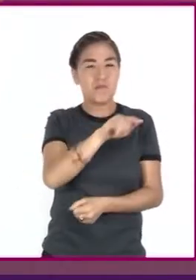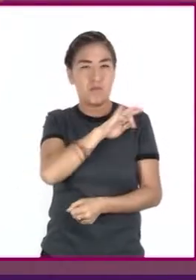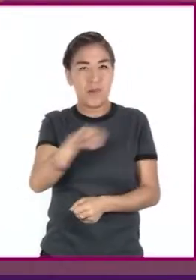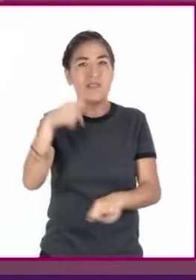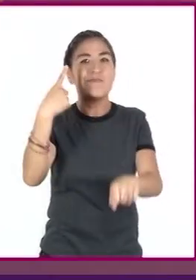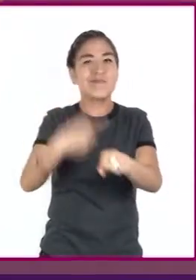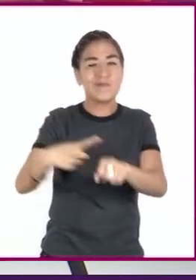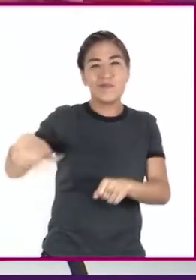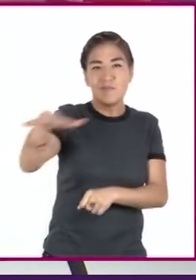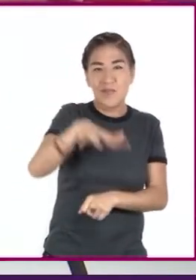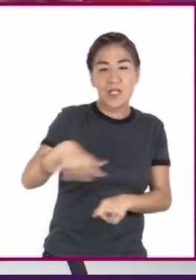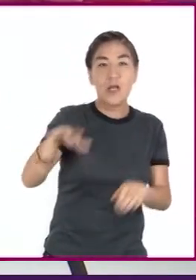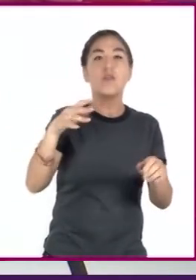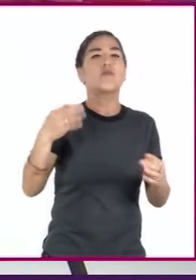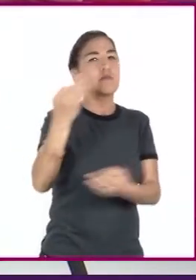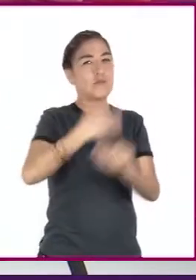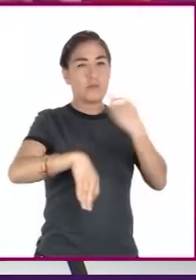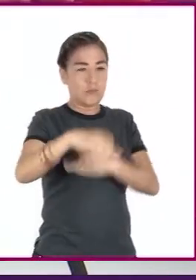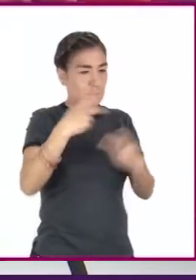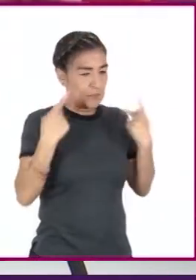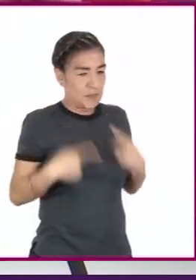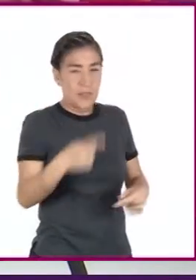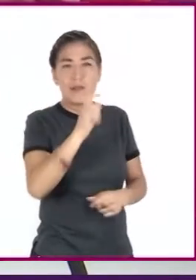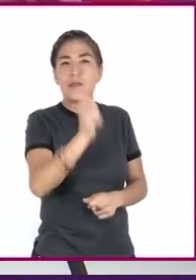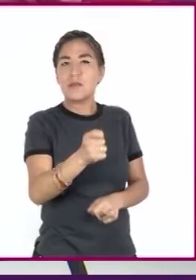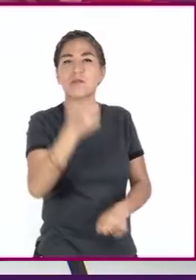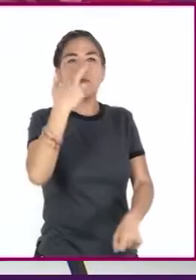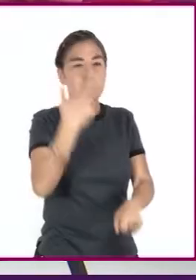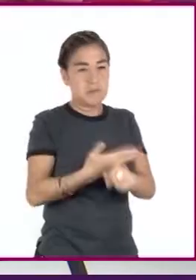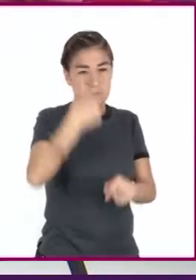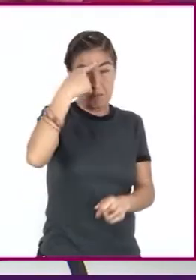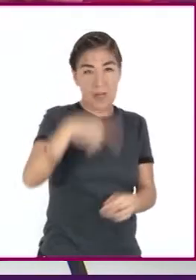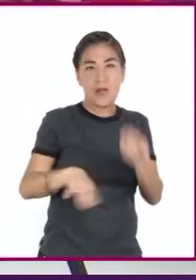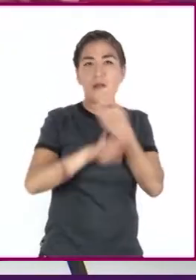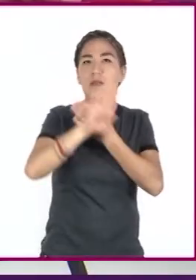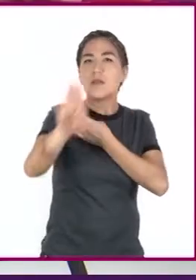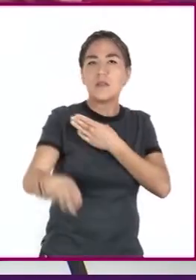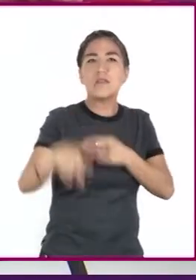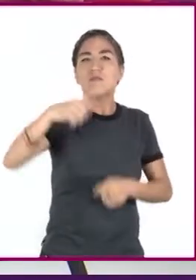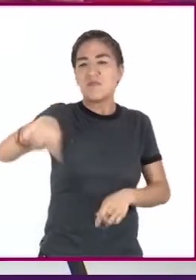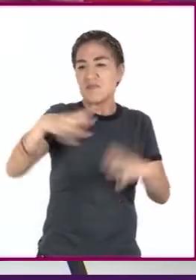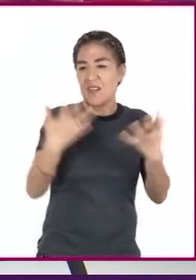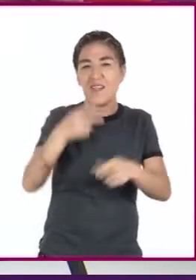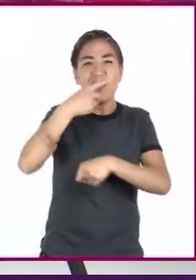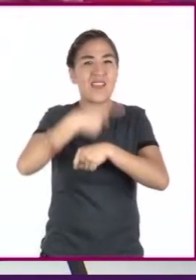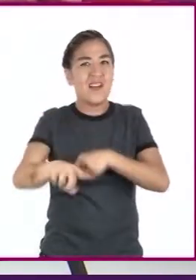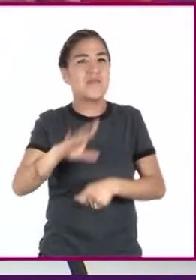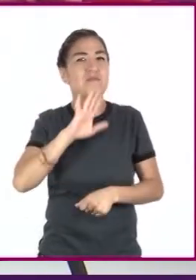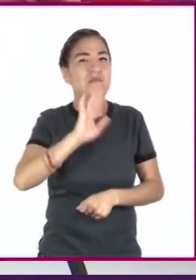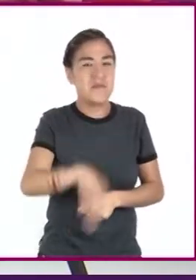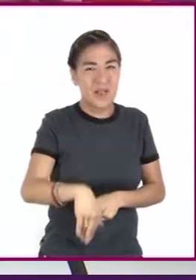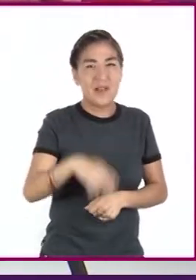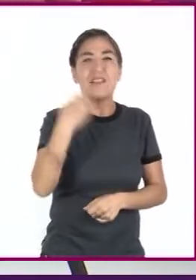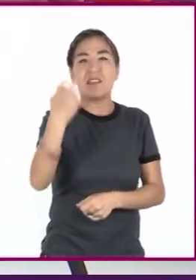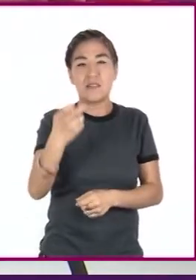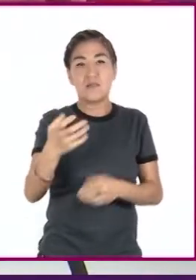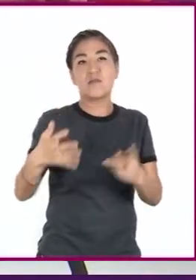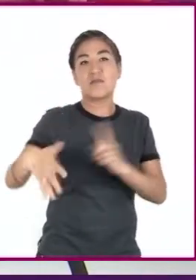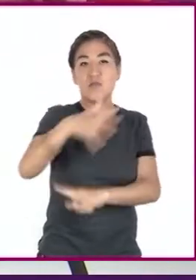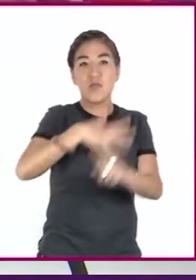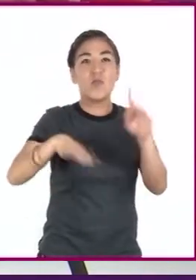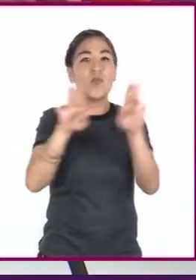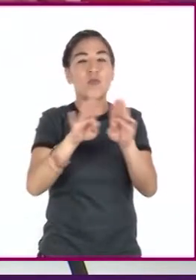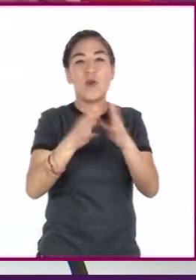responsabilidad de todas las personas prevenir y evitar las acciones que puedan dañarlo, pues un ambiente en